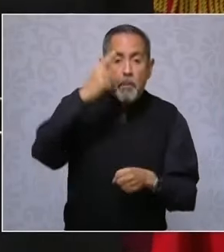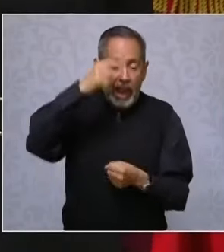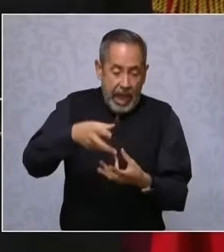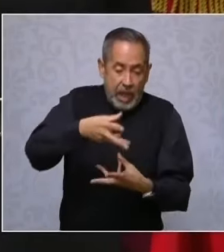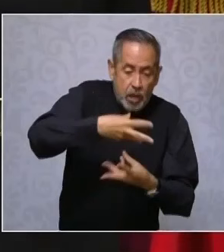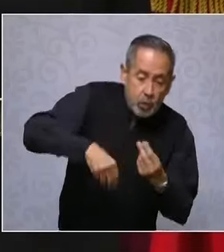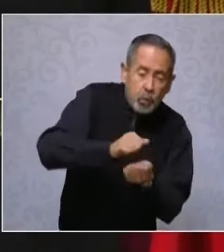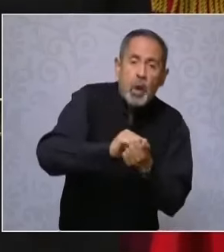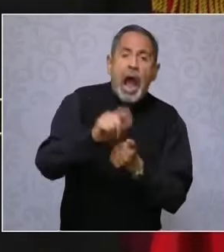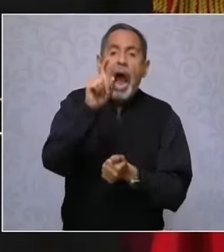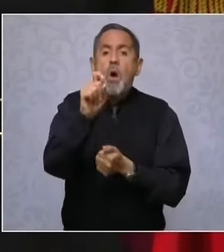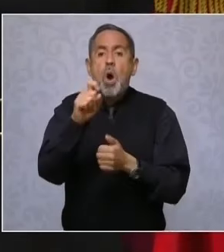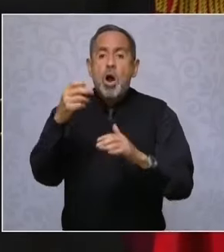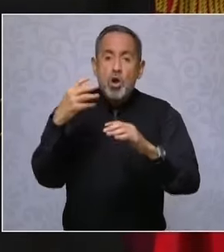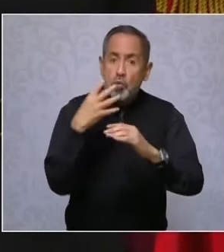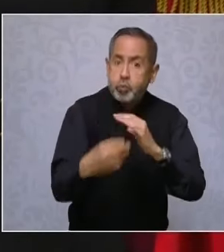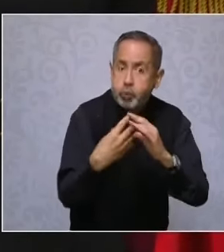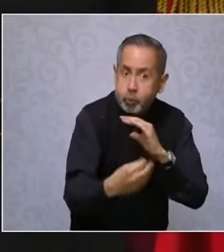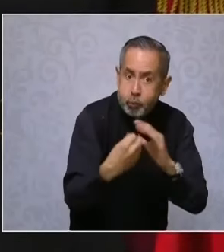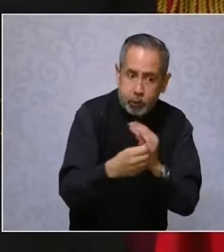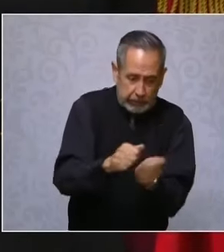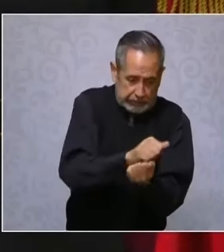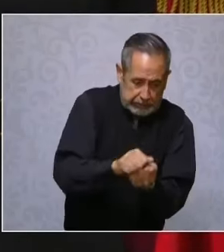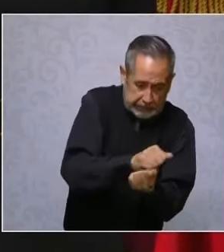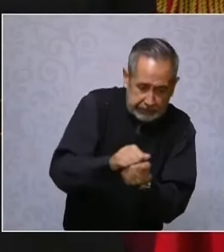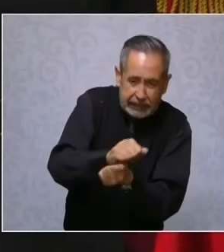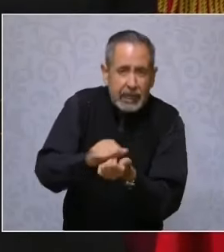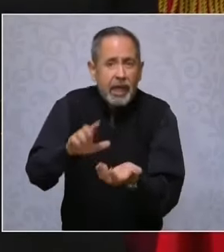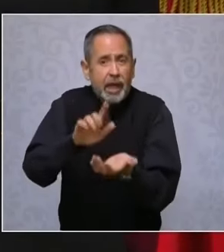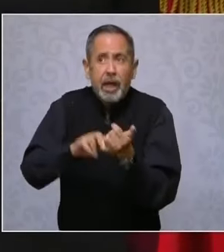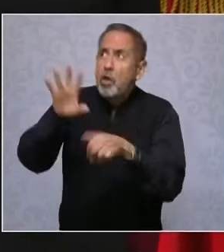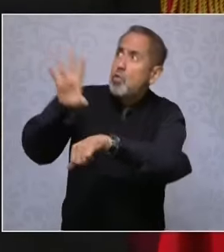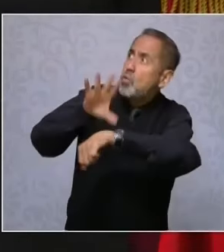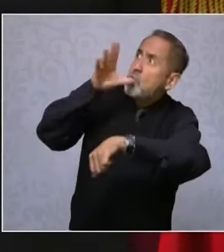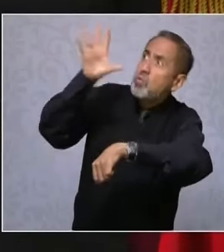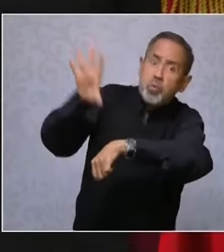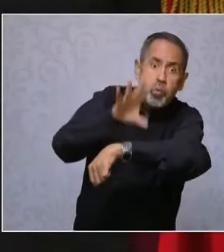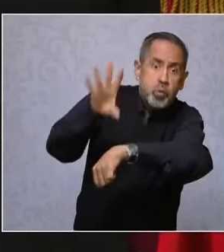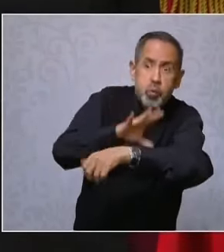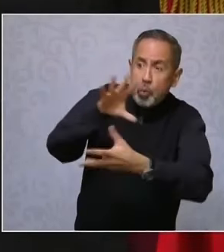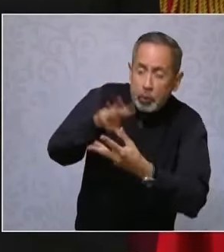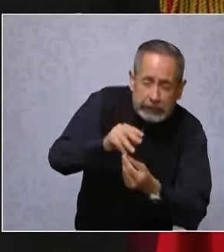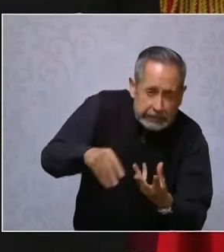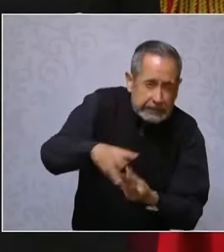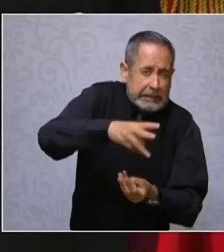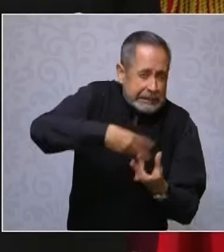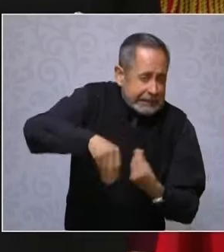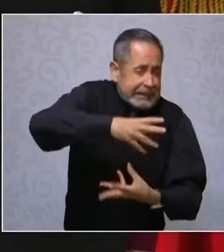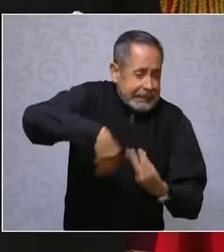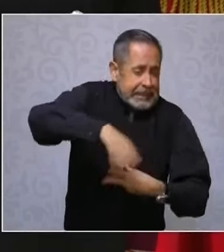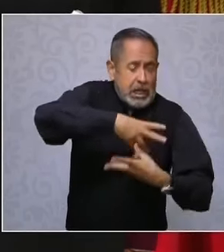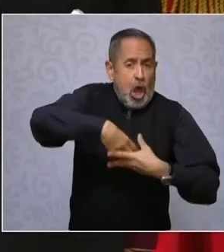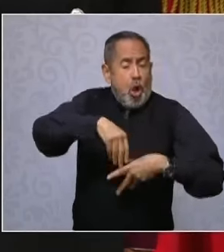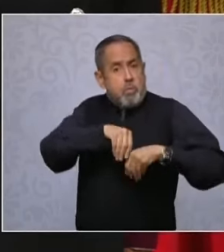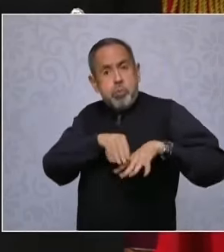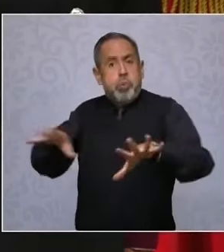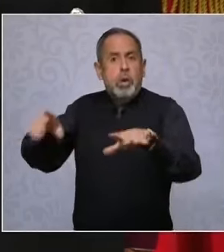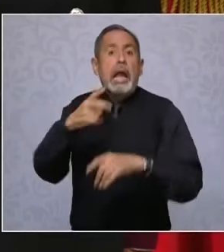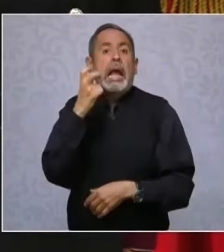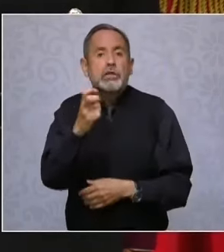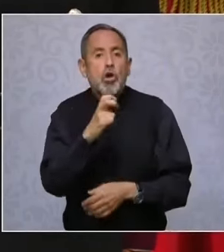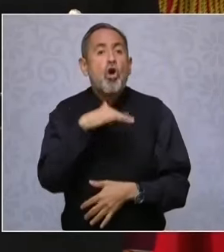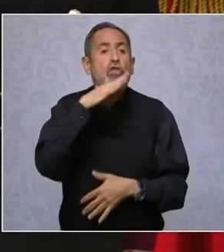tratamiento de agua, generación de energía y productos reciclados, lo cual nos permitirá reducir la